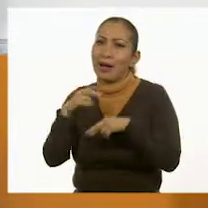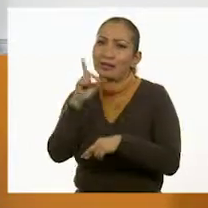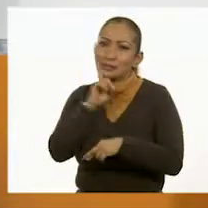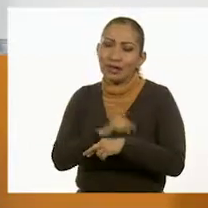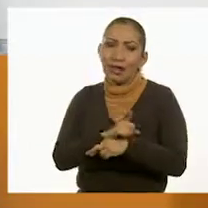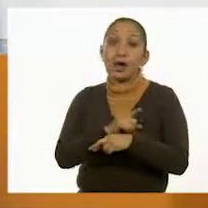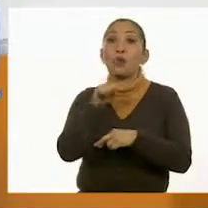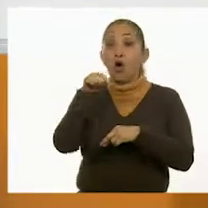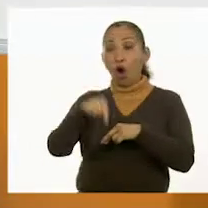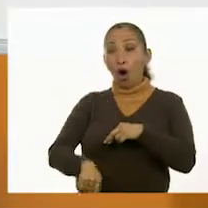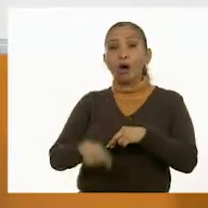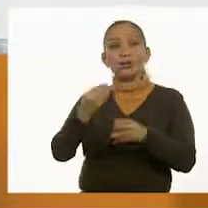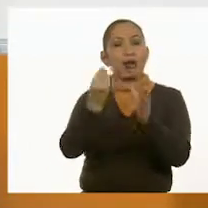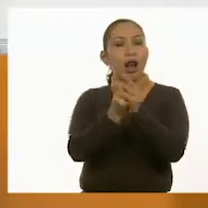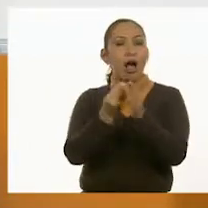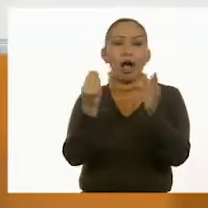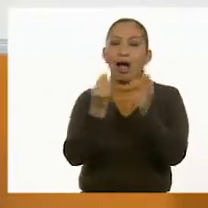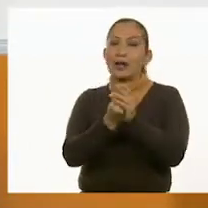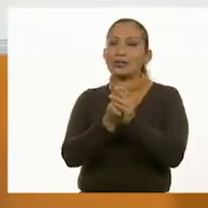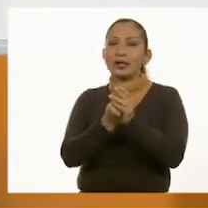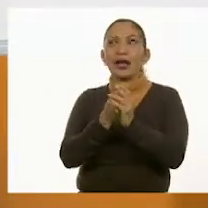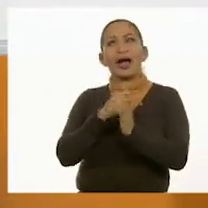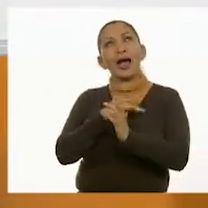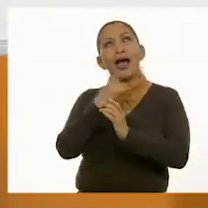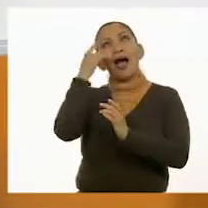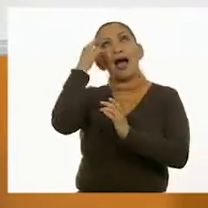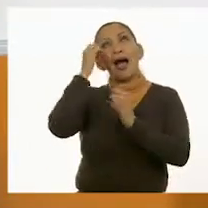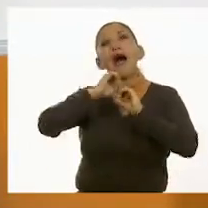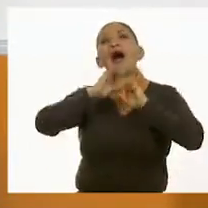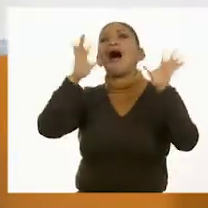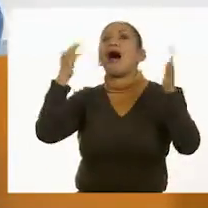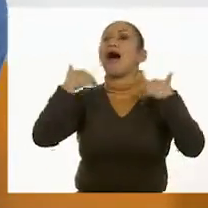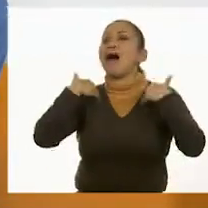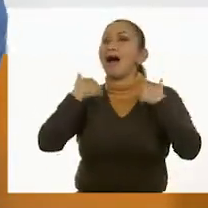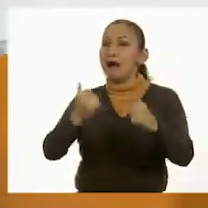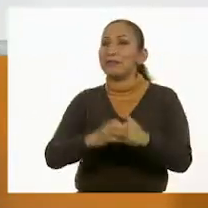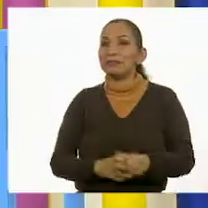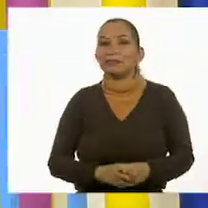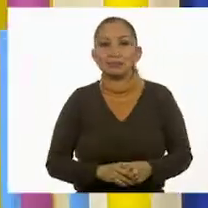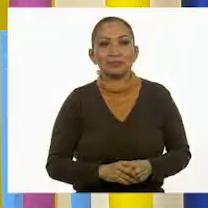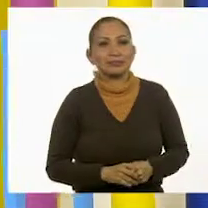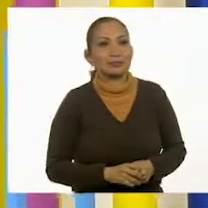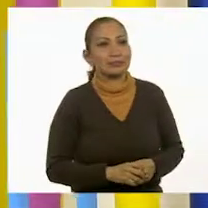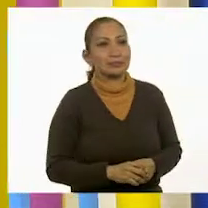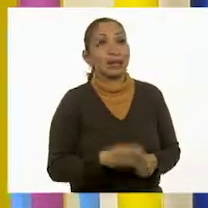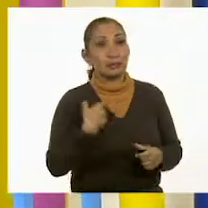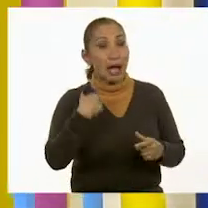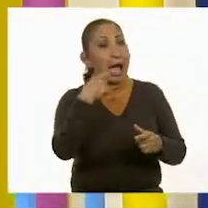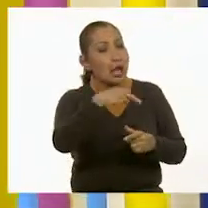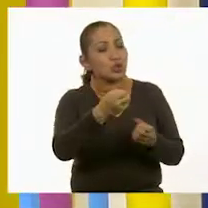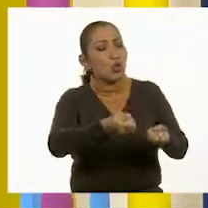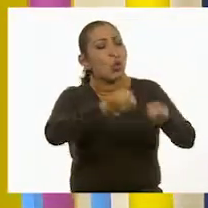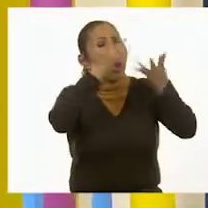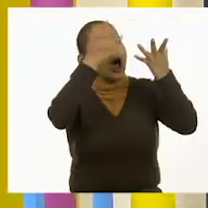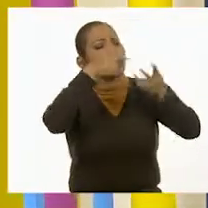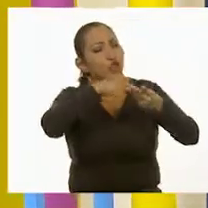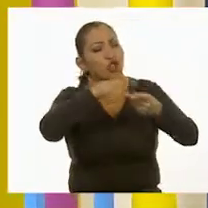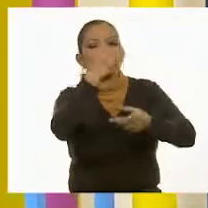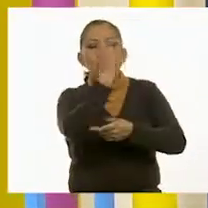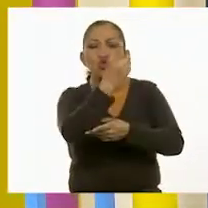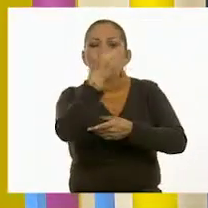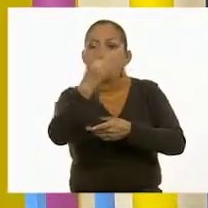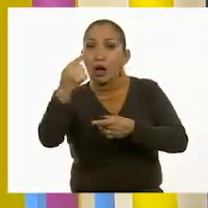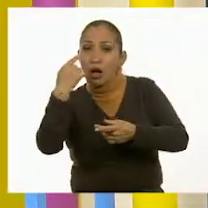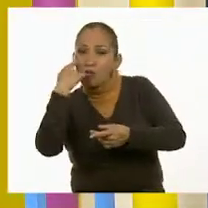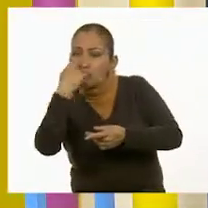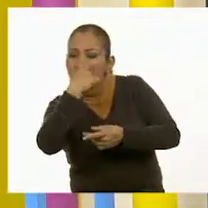porque hoy fue una clase que nos ha dejado claras muchas cosas. Así es. Y bueno, tenía que ver con el cuántos son, el contar, el